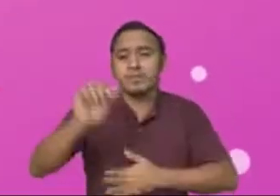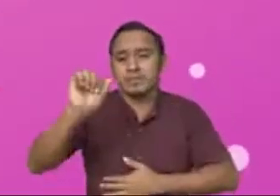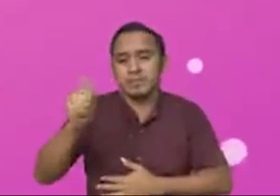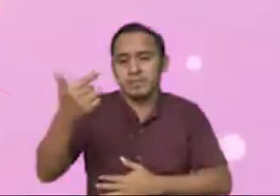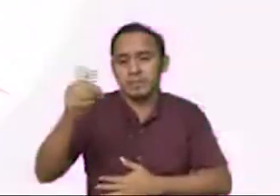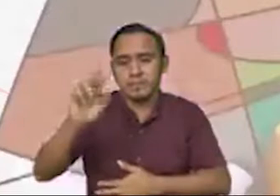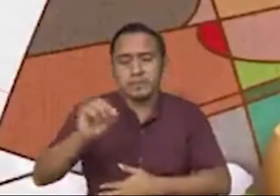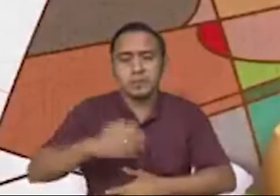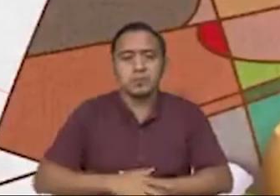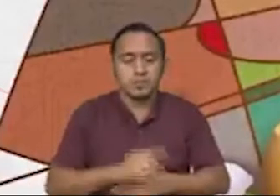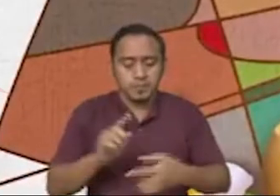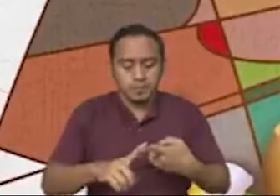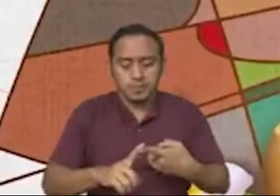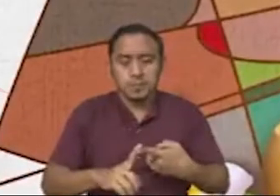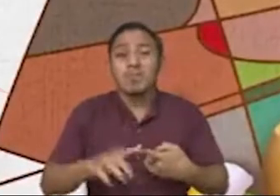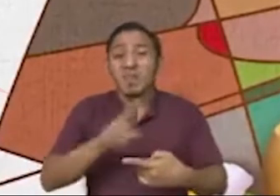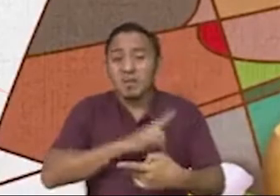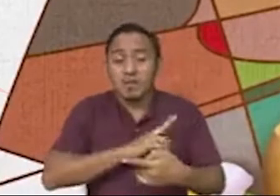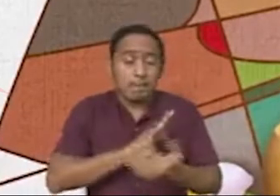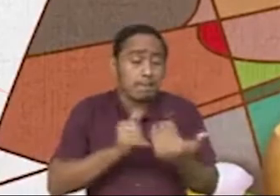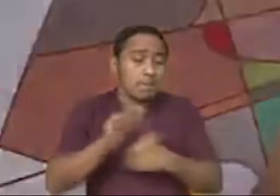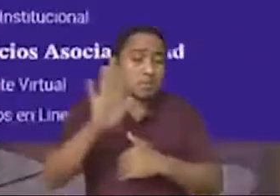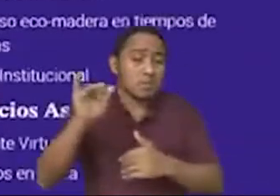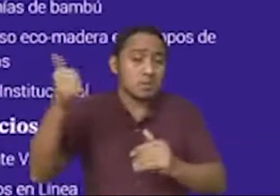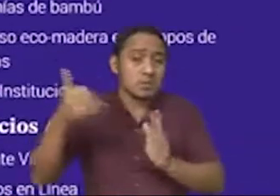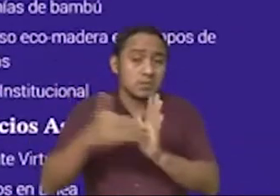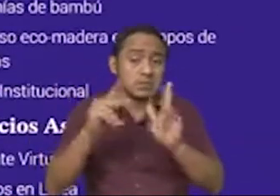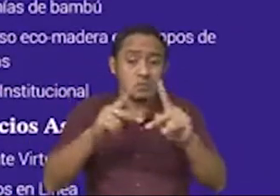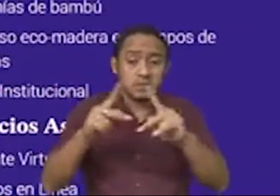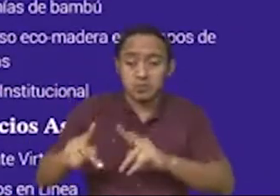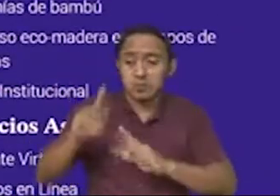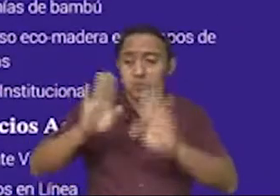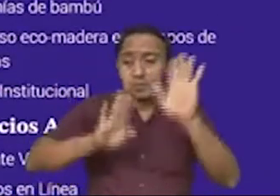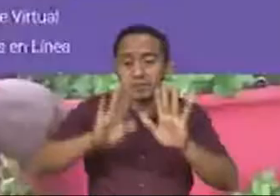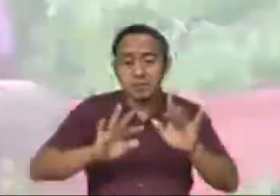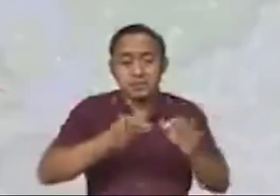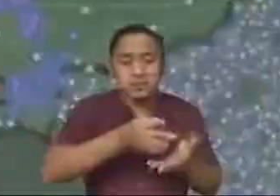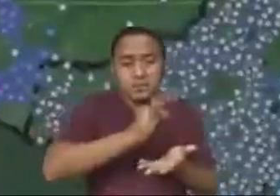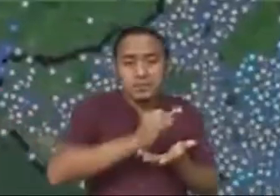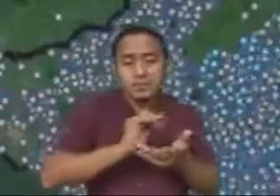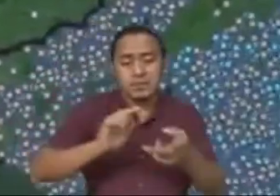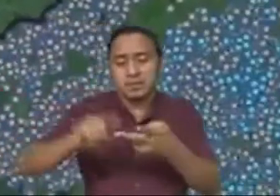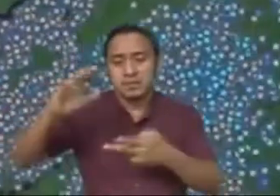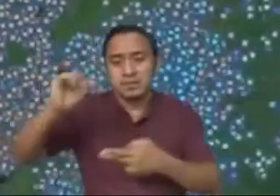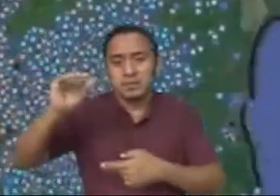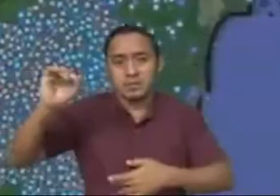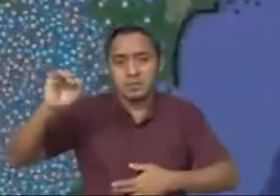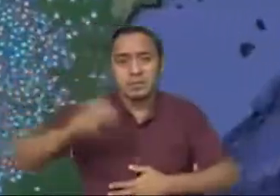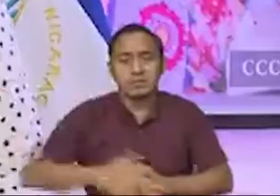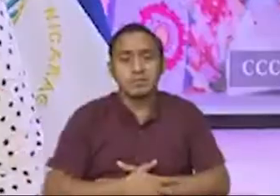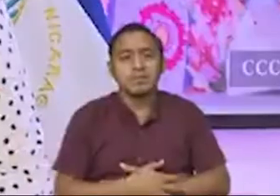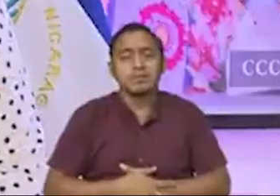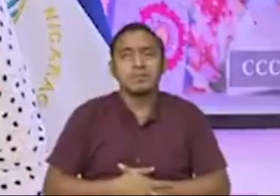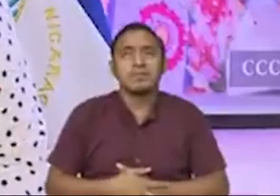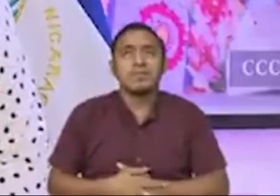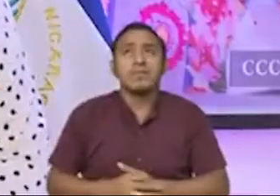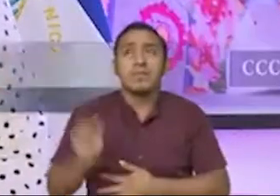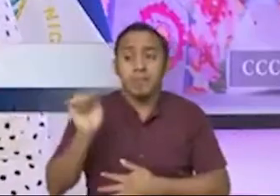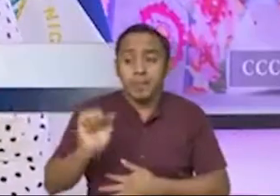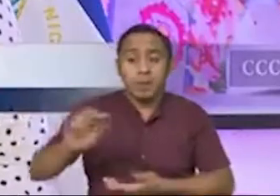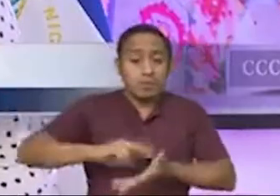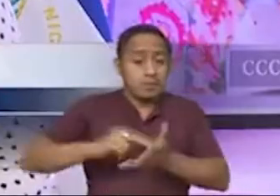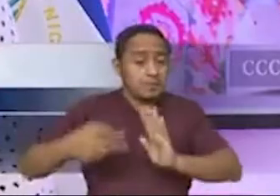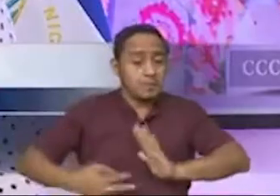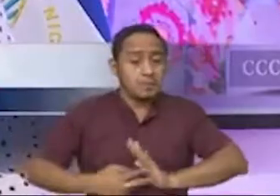web www.economiafamiliar.gov.ni dando clic en opción menú y seleccionar la opción de